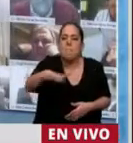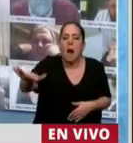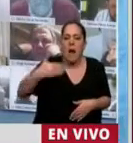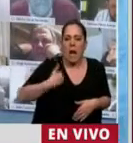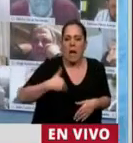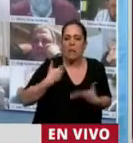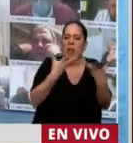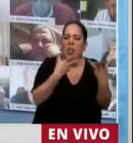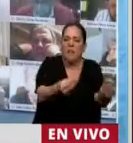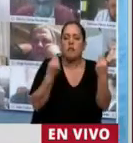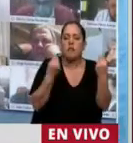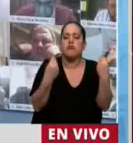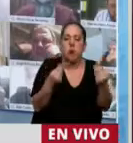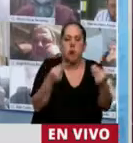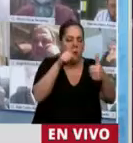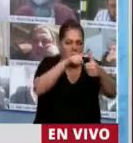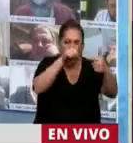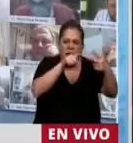un aporte obligatorio,